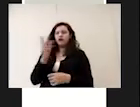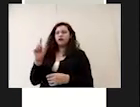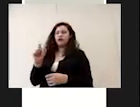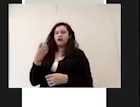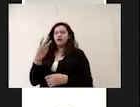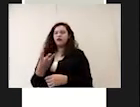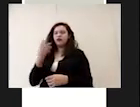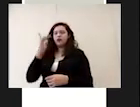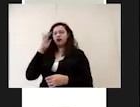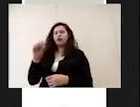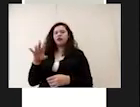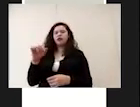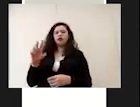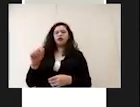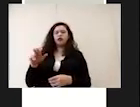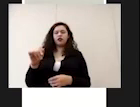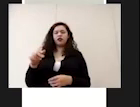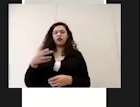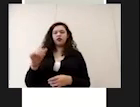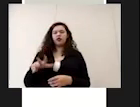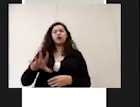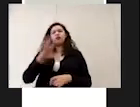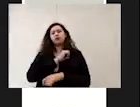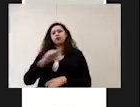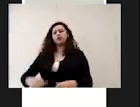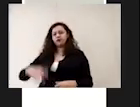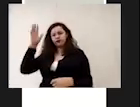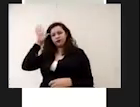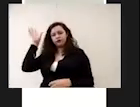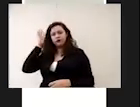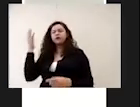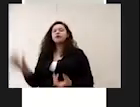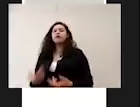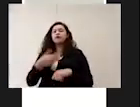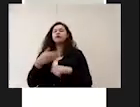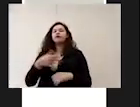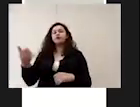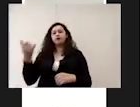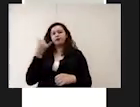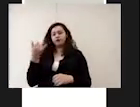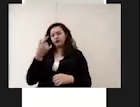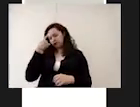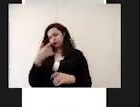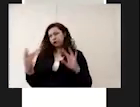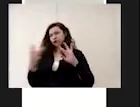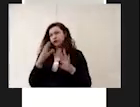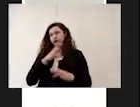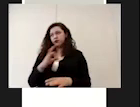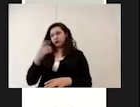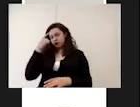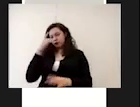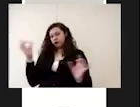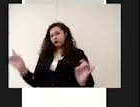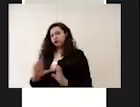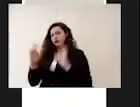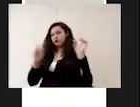san simón tolnahuac en alcaldía cuauhtémoc estos son los números telefónicos a los que se pueden comunicar en caso de que tengan